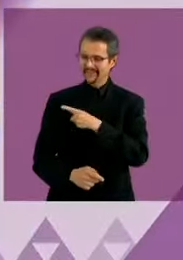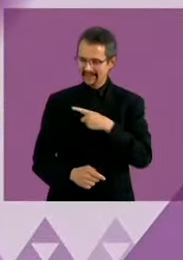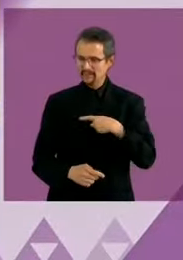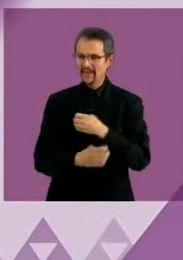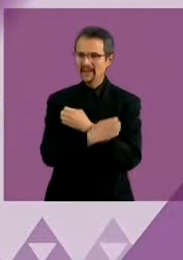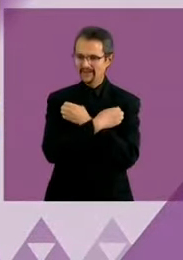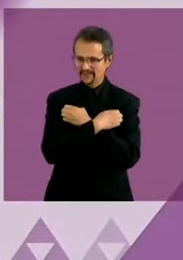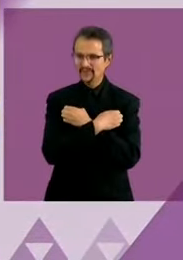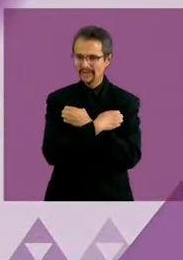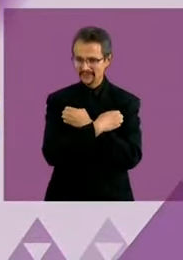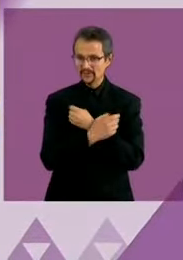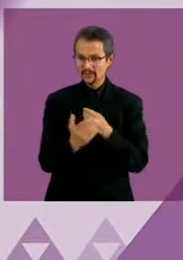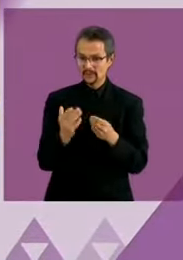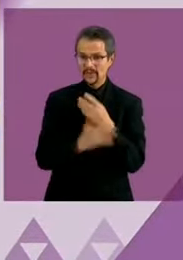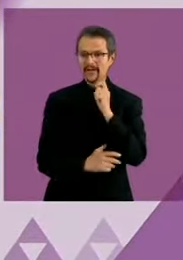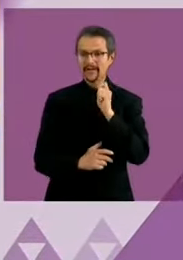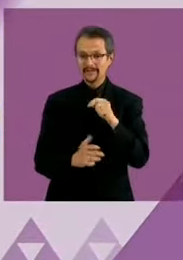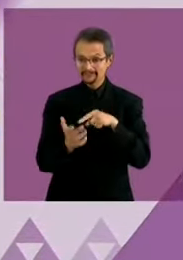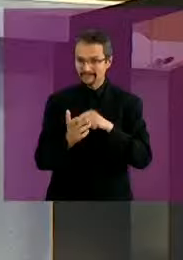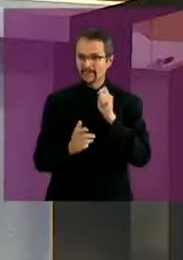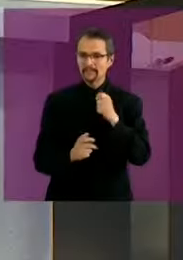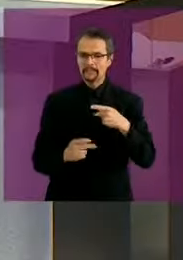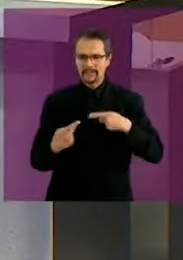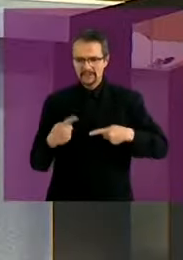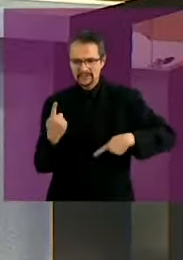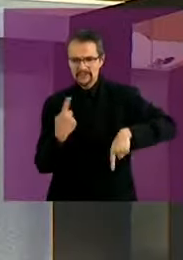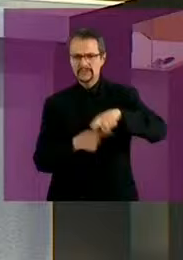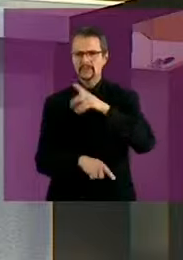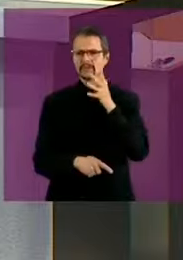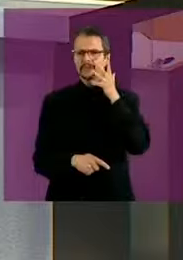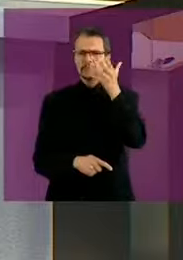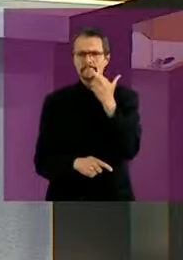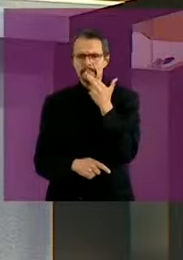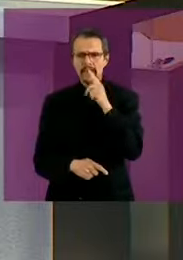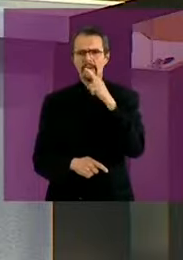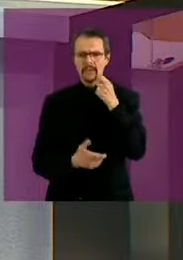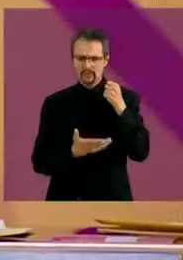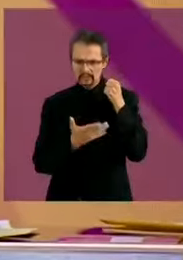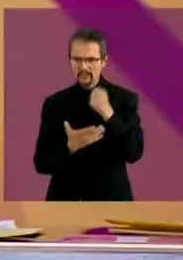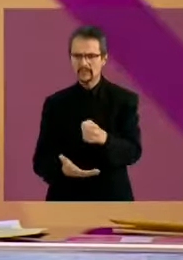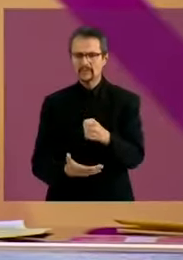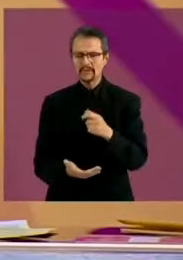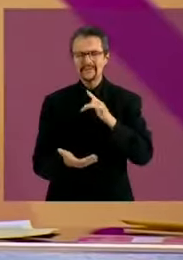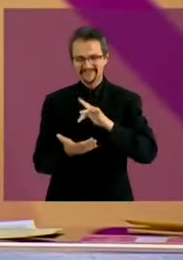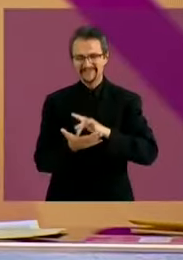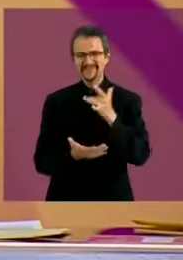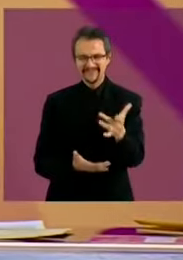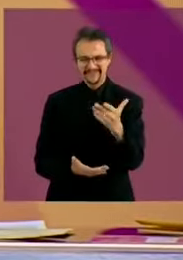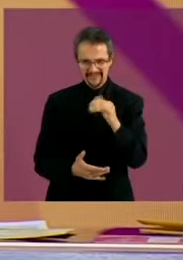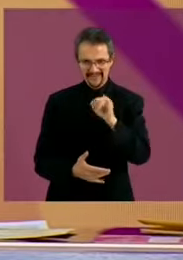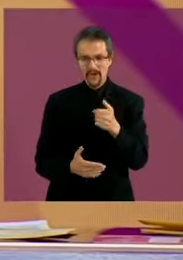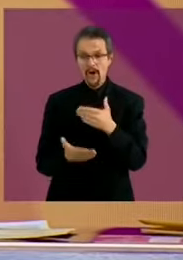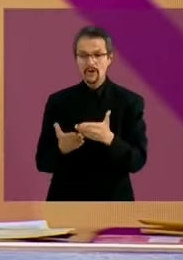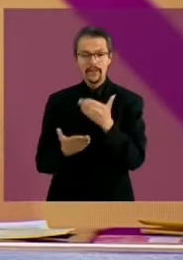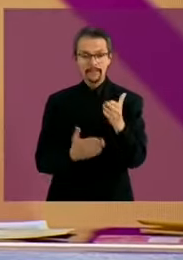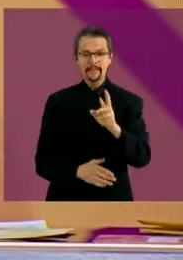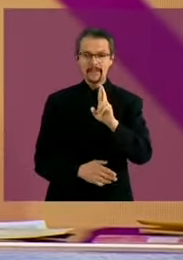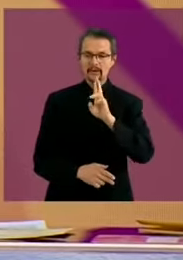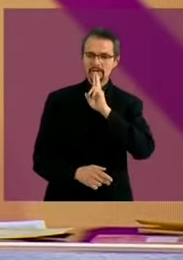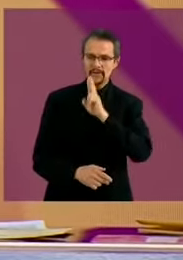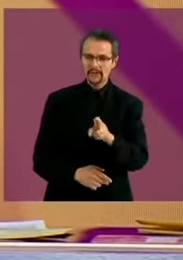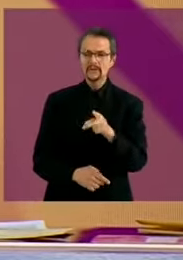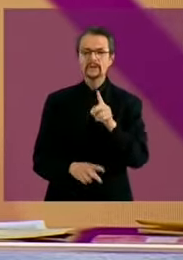y que lance a México al futuro. Gracias, candidato Maynes. Candidata Xochitl Galvez. ¿Quiere responder? Bueno, hablemos de salud,